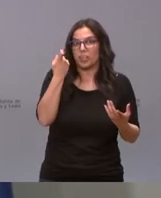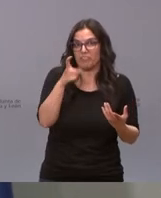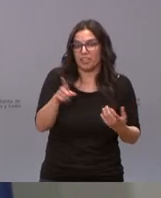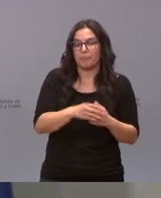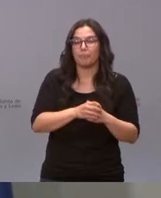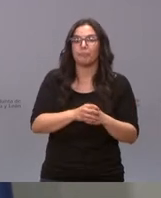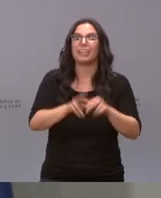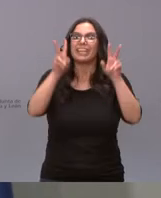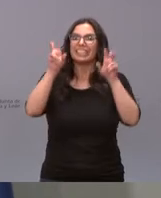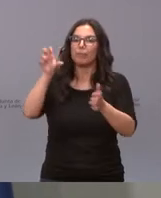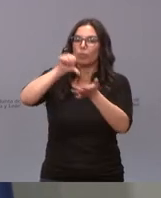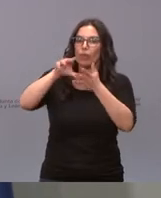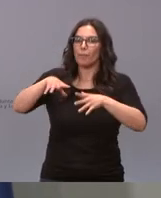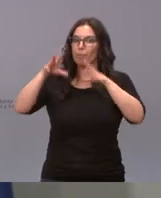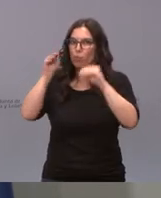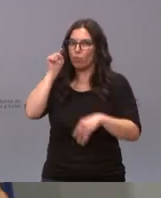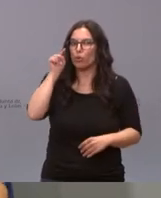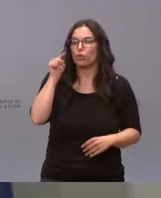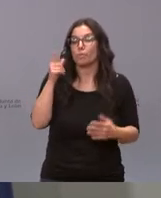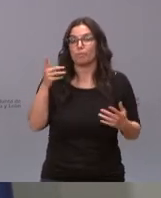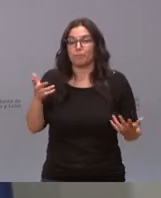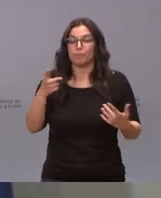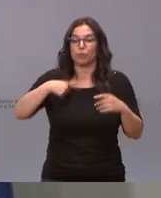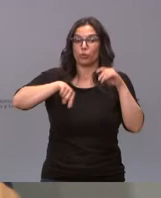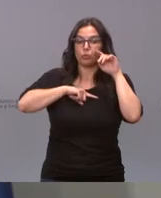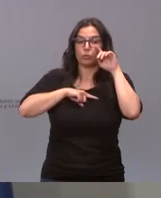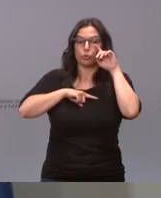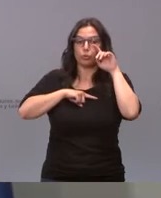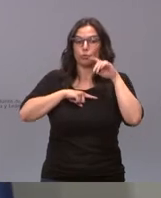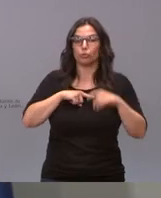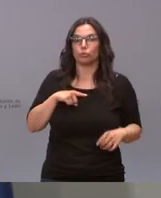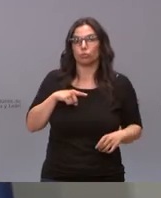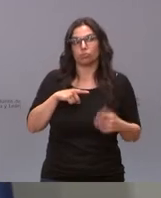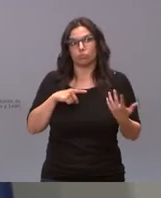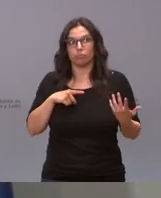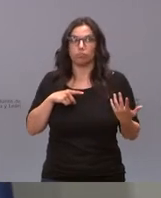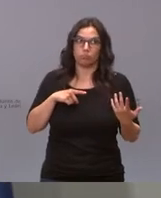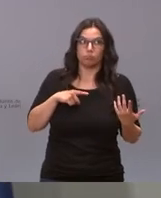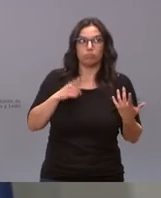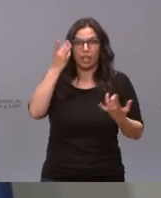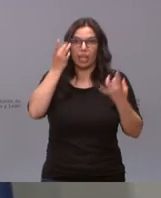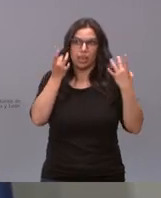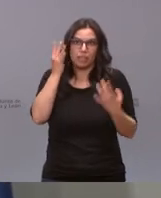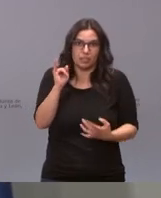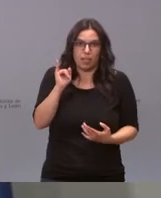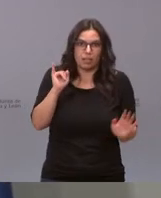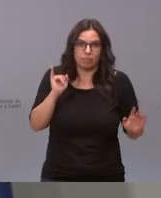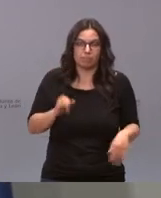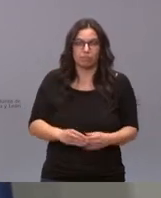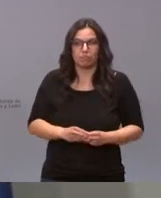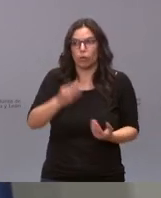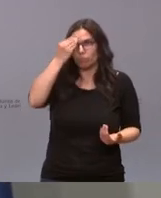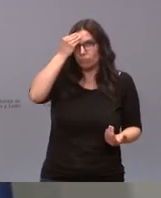que ocurre en Burgos bueno nosotros tenemos varias ideas al respecto pero